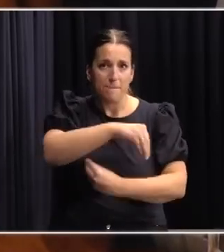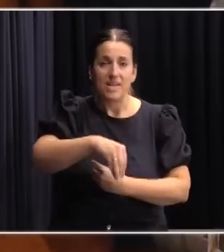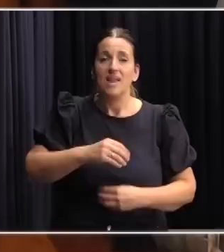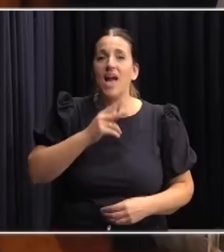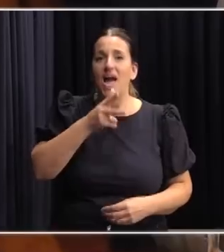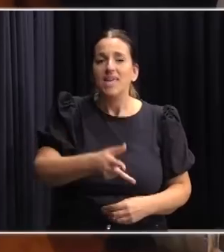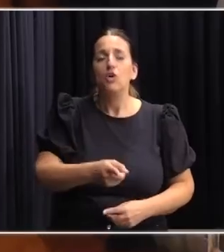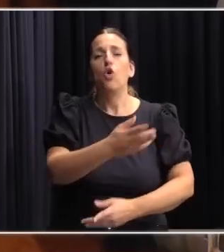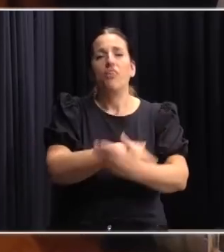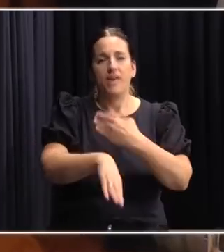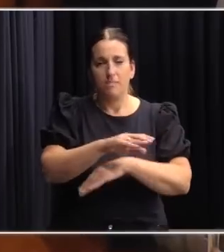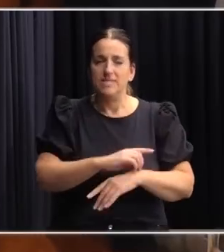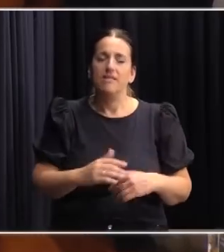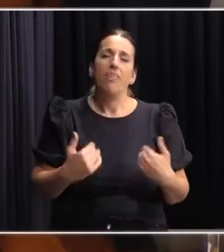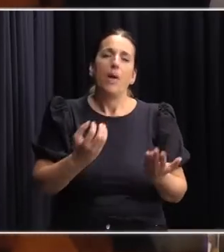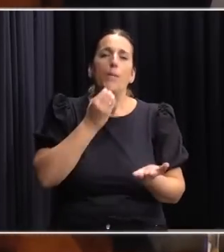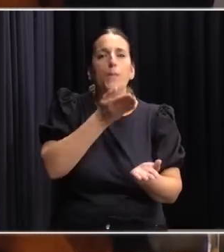hijos con alguna discapacidad.